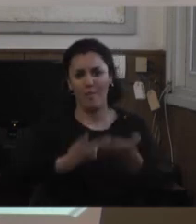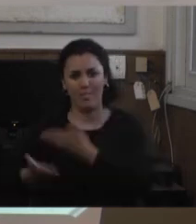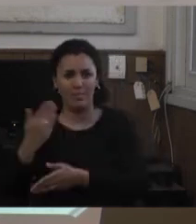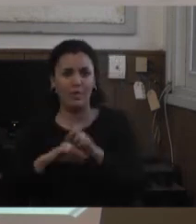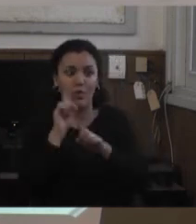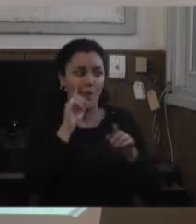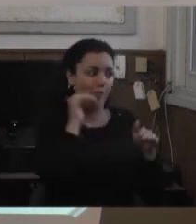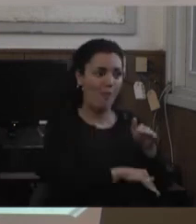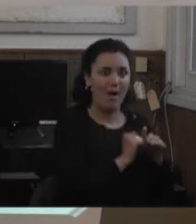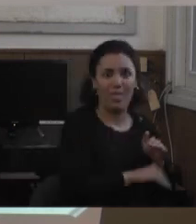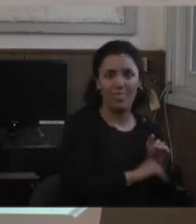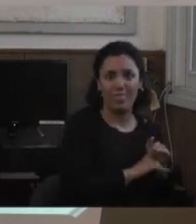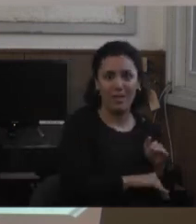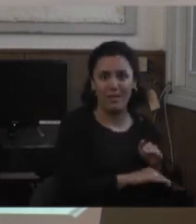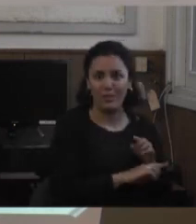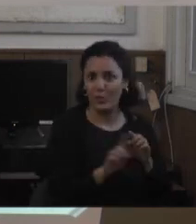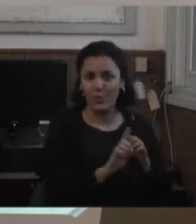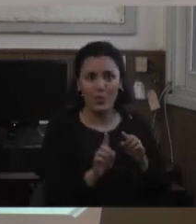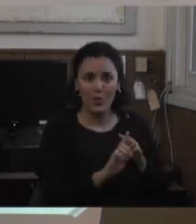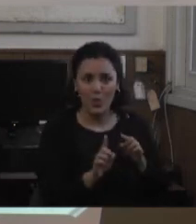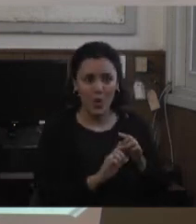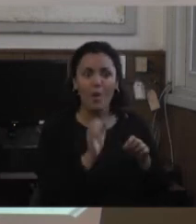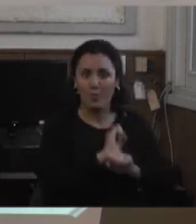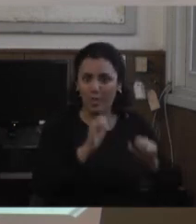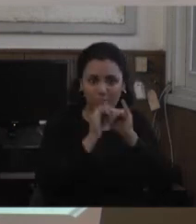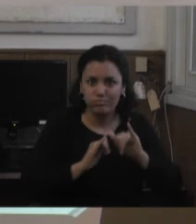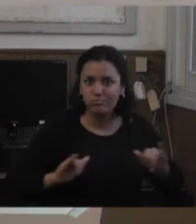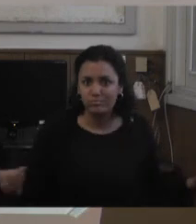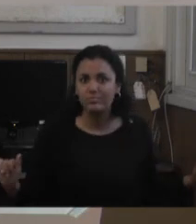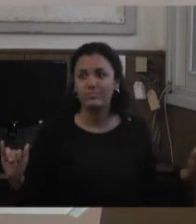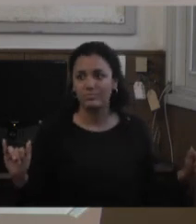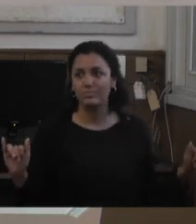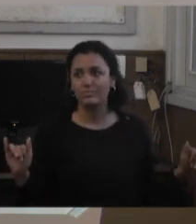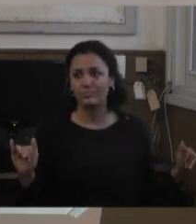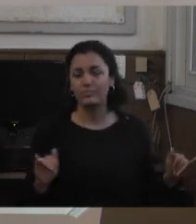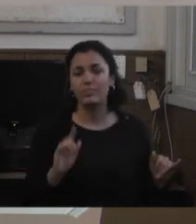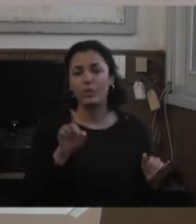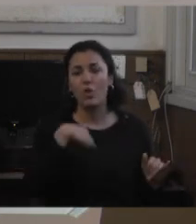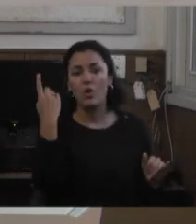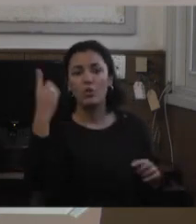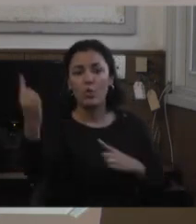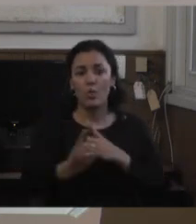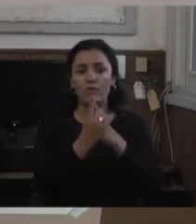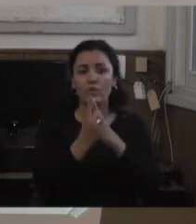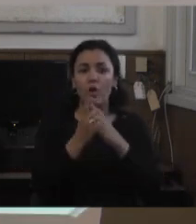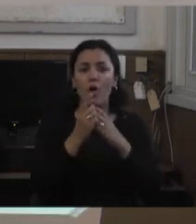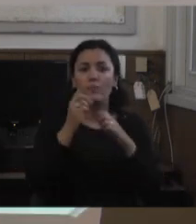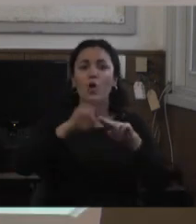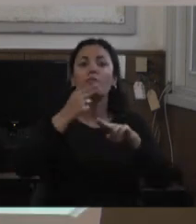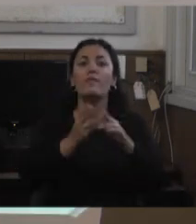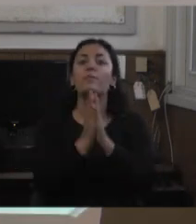bajo el escritorio que es muy común en la academia otro encuentro tuvo que ver sí